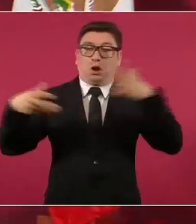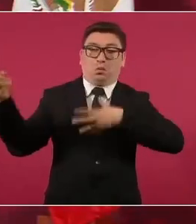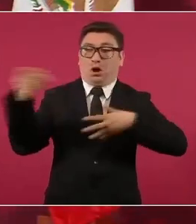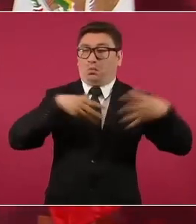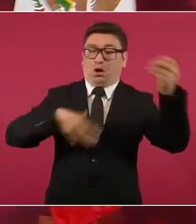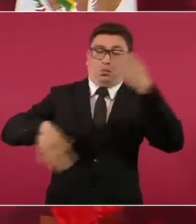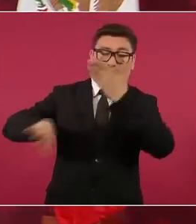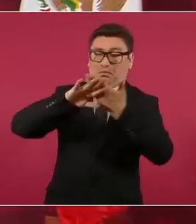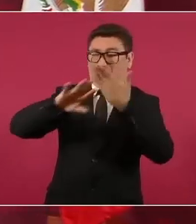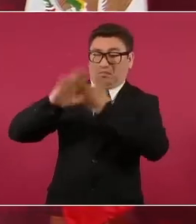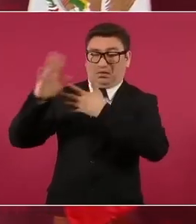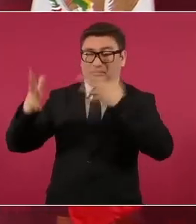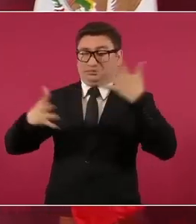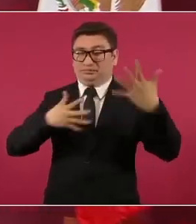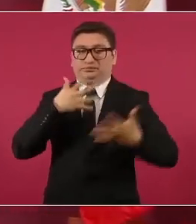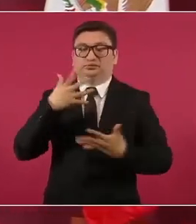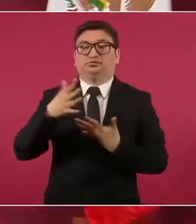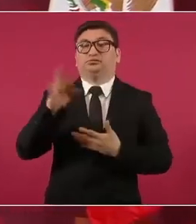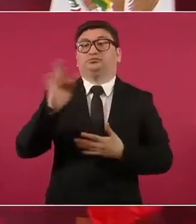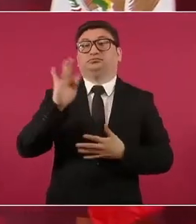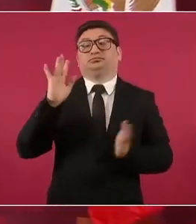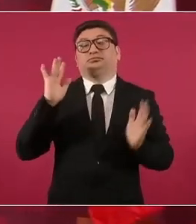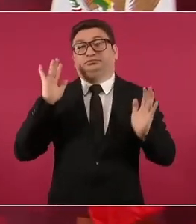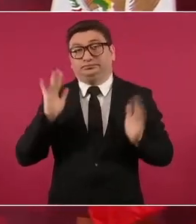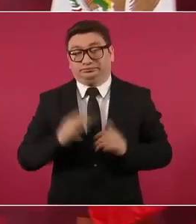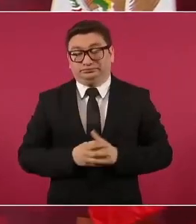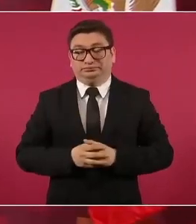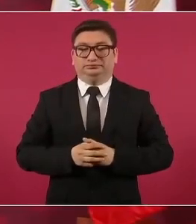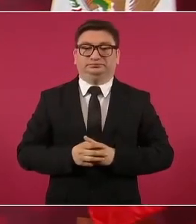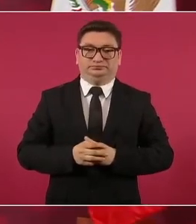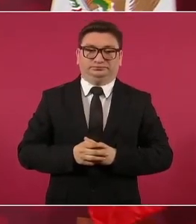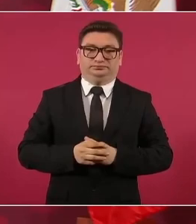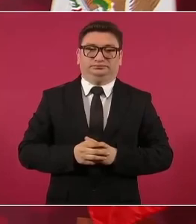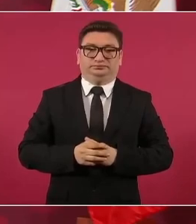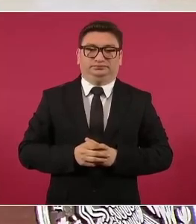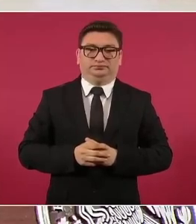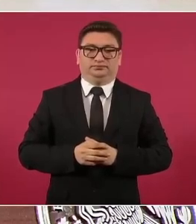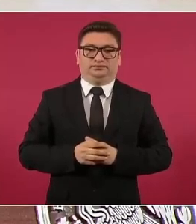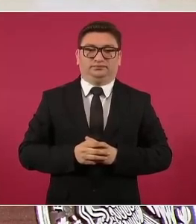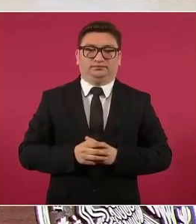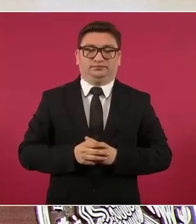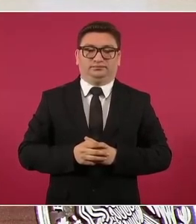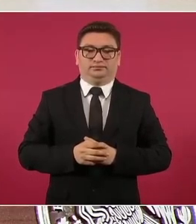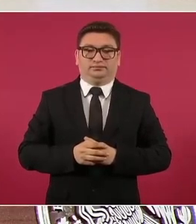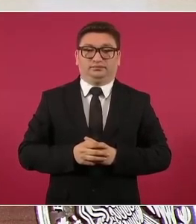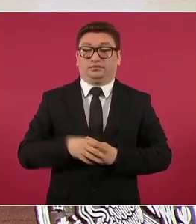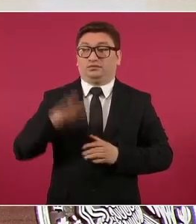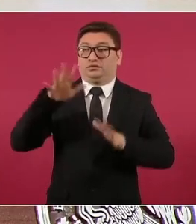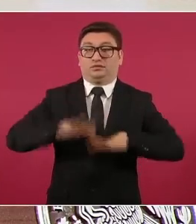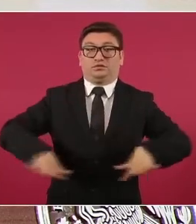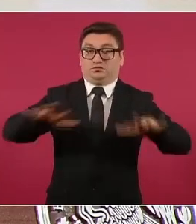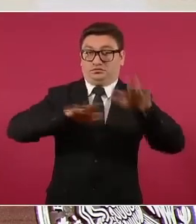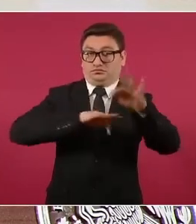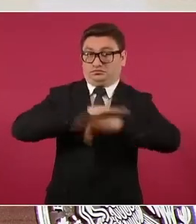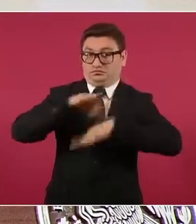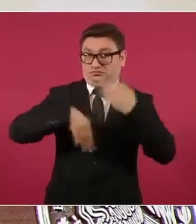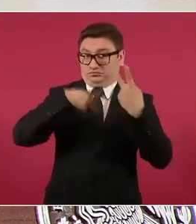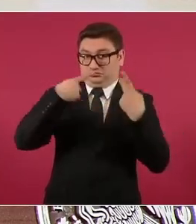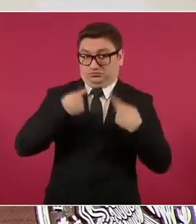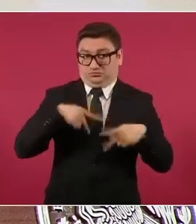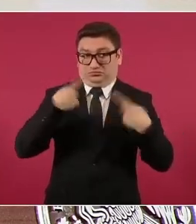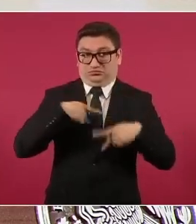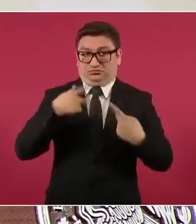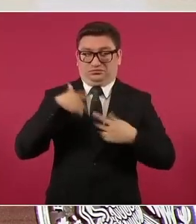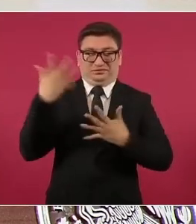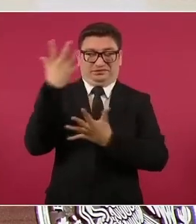no vaya a ser, que la gente se